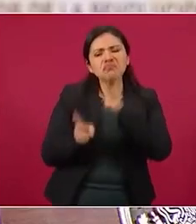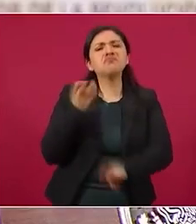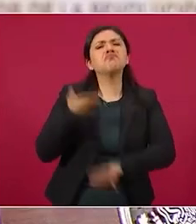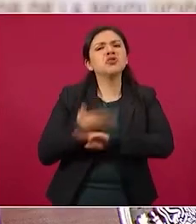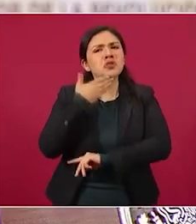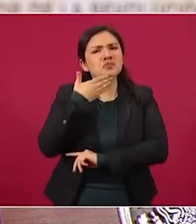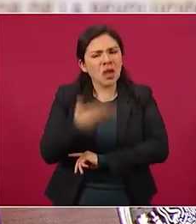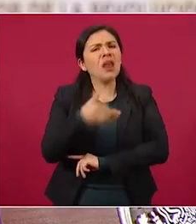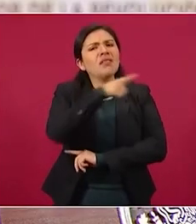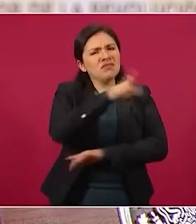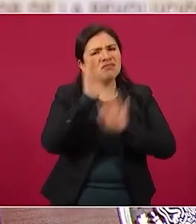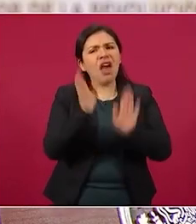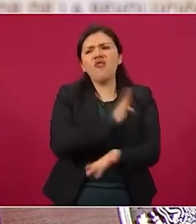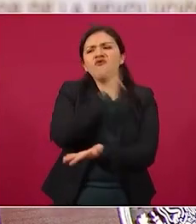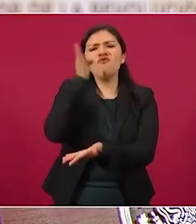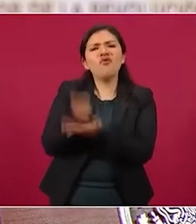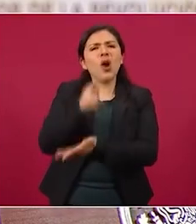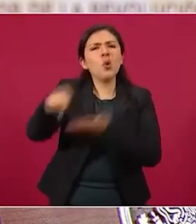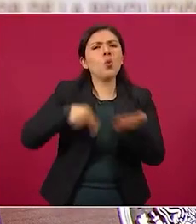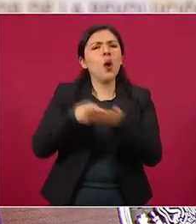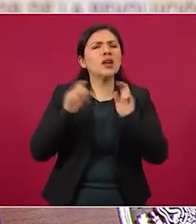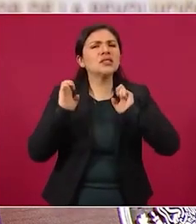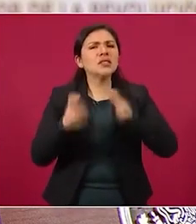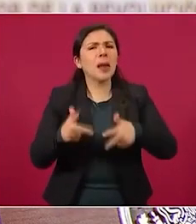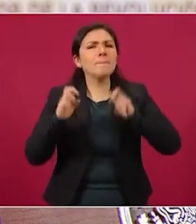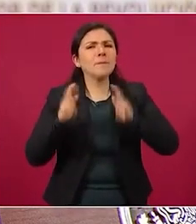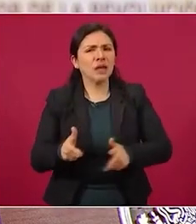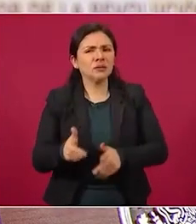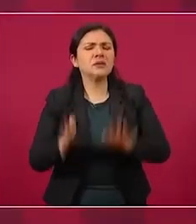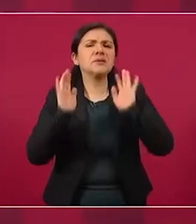en Chiapas, platicamos,